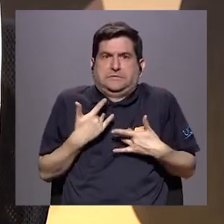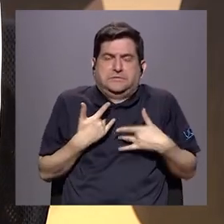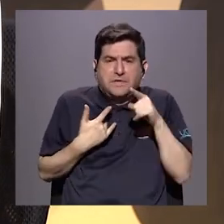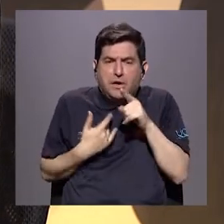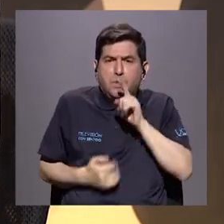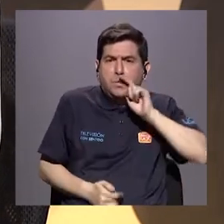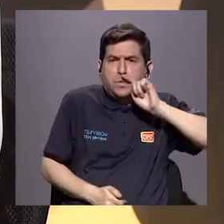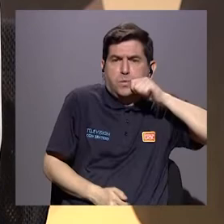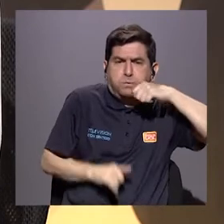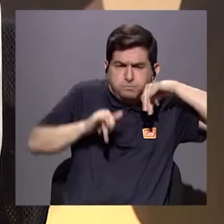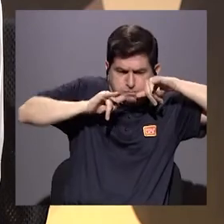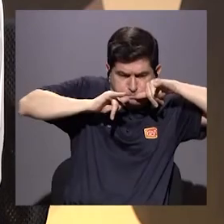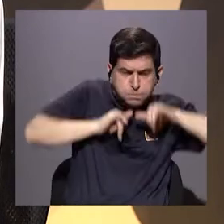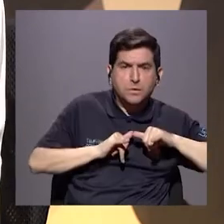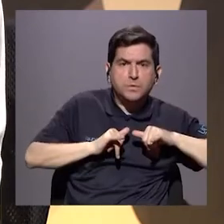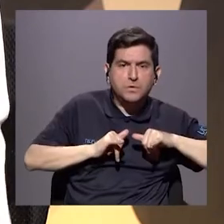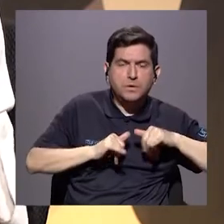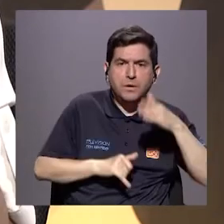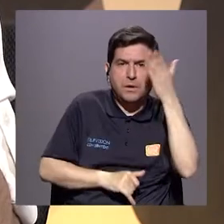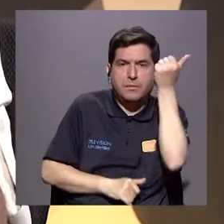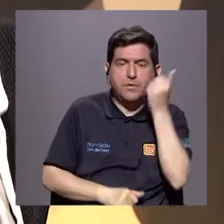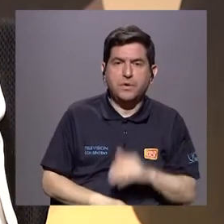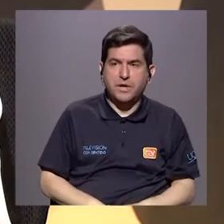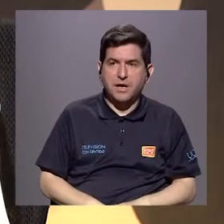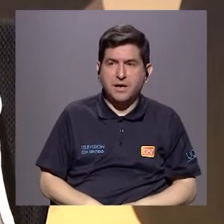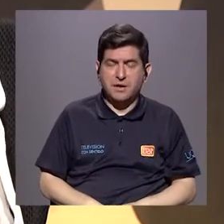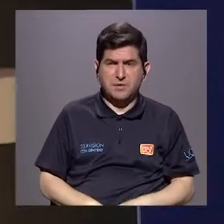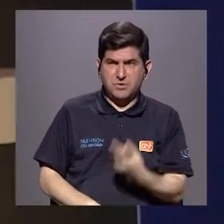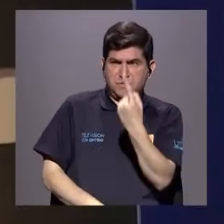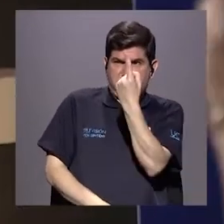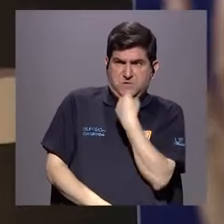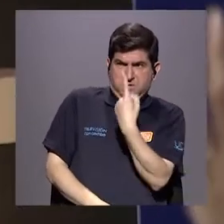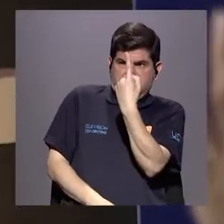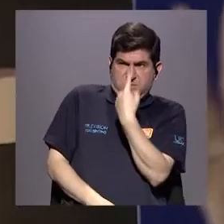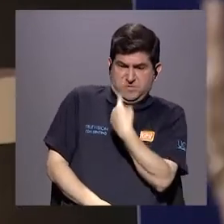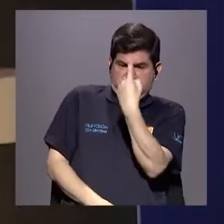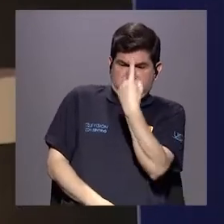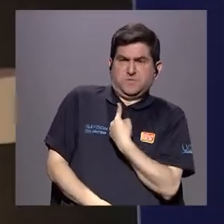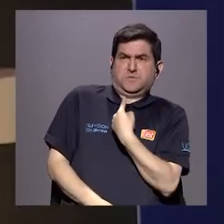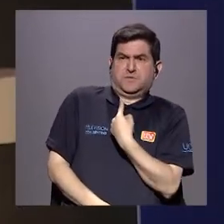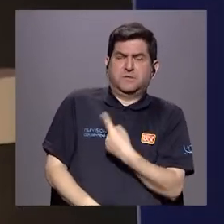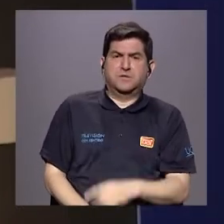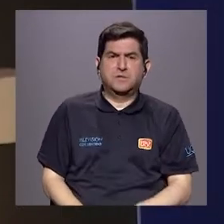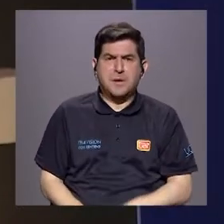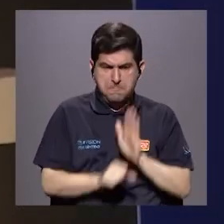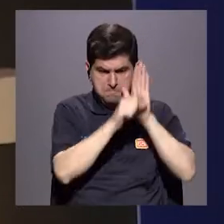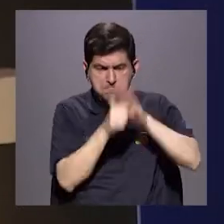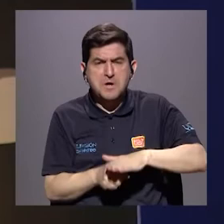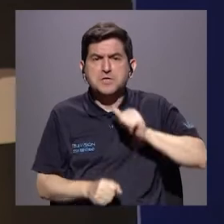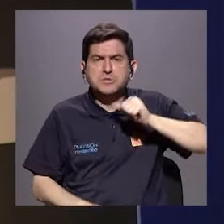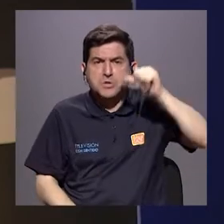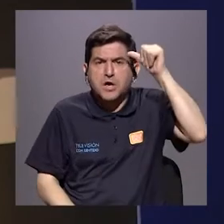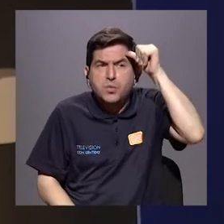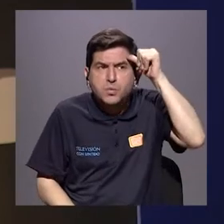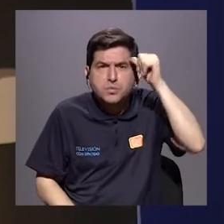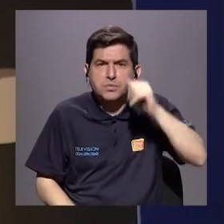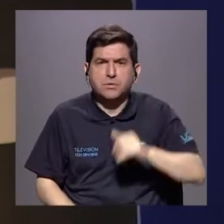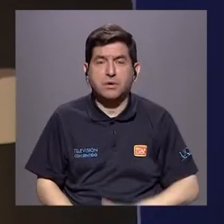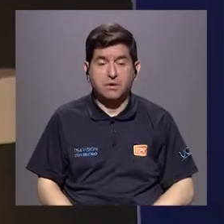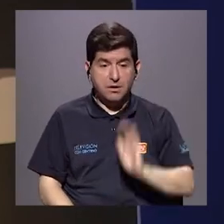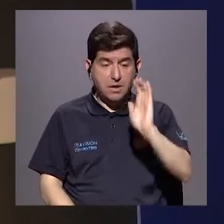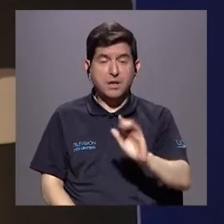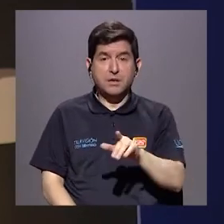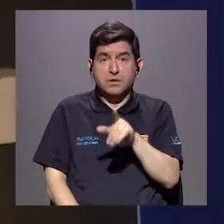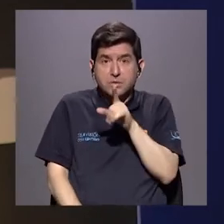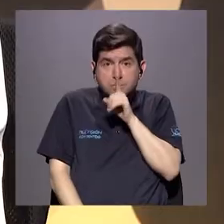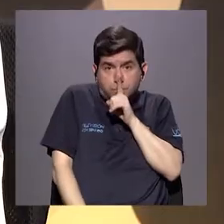ese secreto lo debe guardar, ¿por qué? Porque es coercionado, porque es amenazado por ese adulto, entonces el